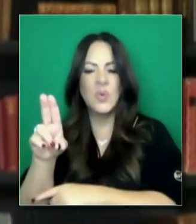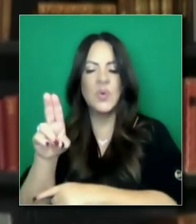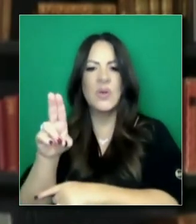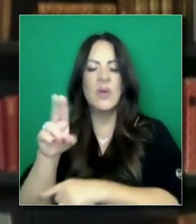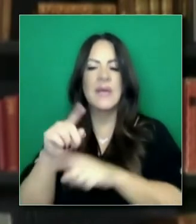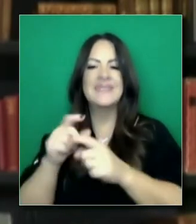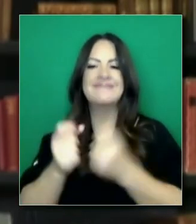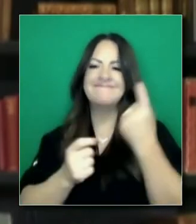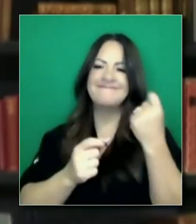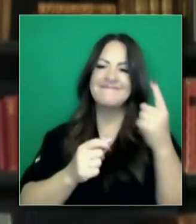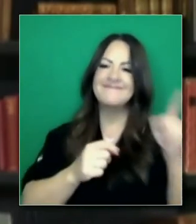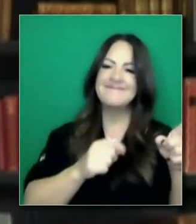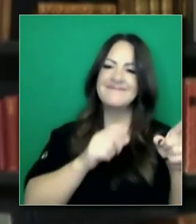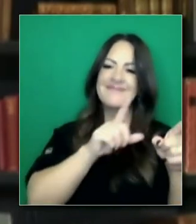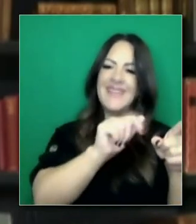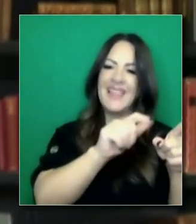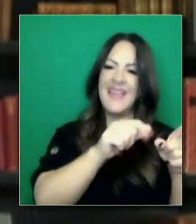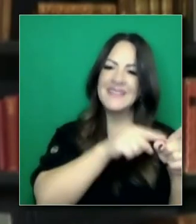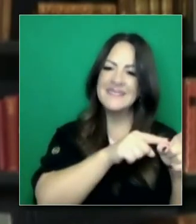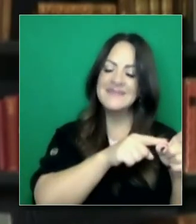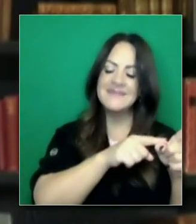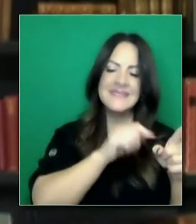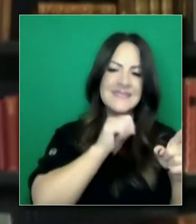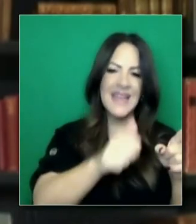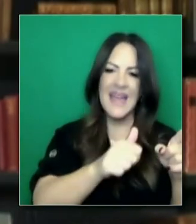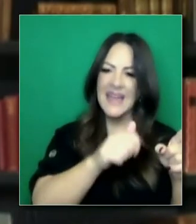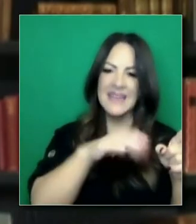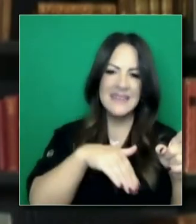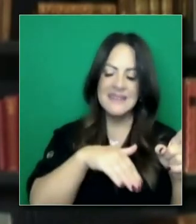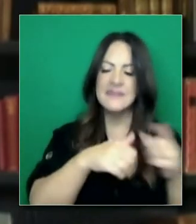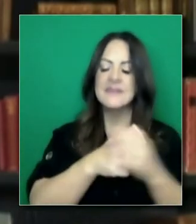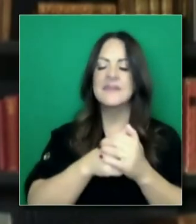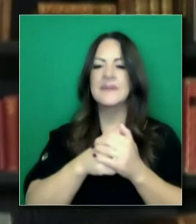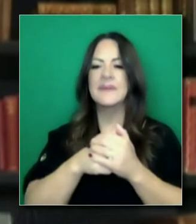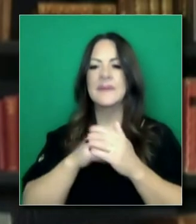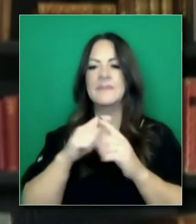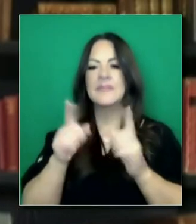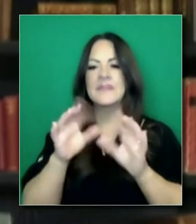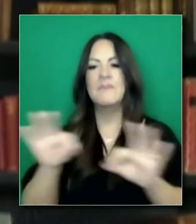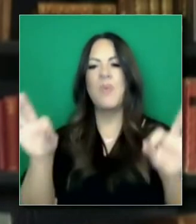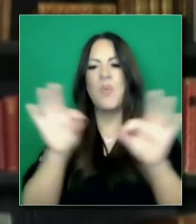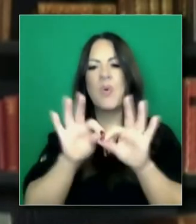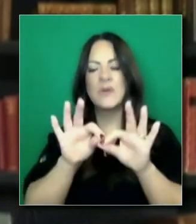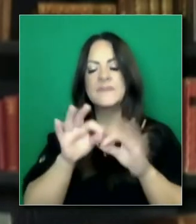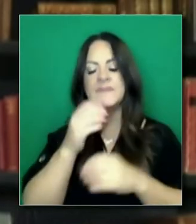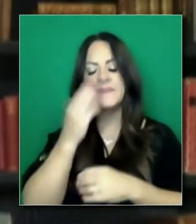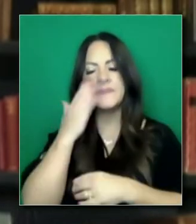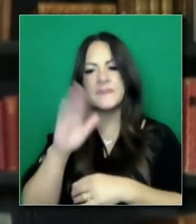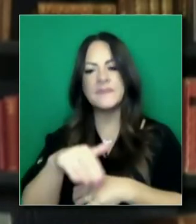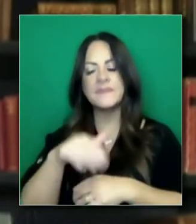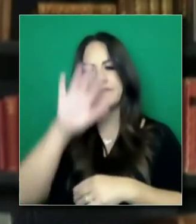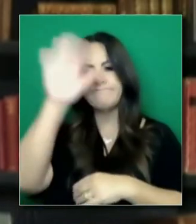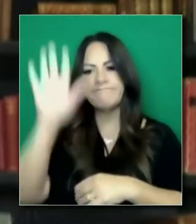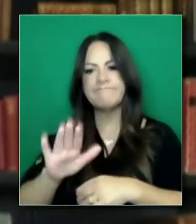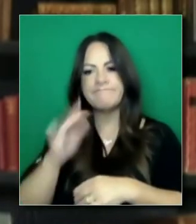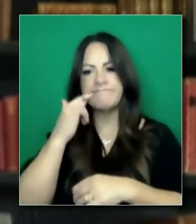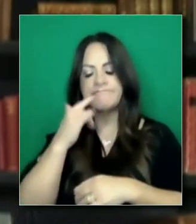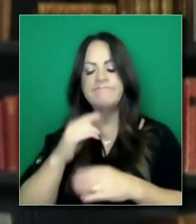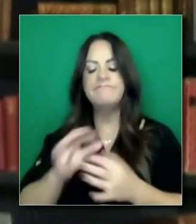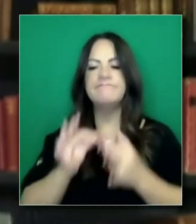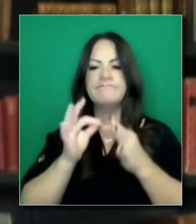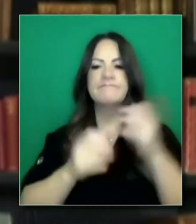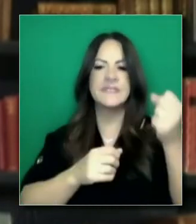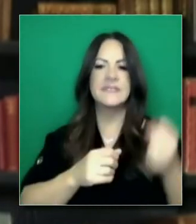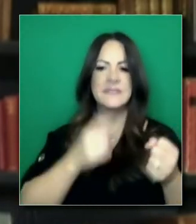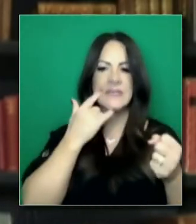mundo fuera del condado de Los Ángeles, definitivamente, en San Bernardino y Riverside, vemos que